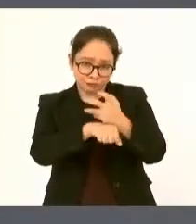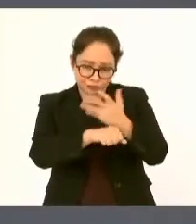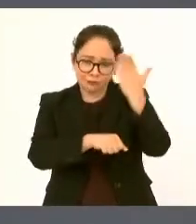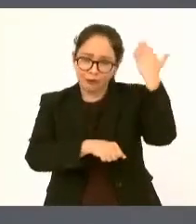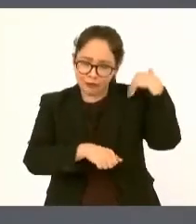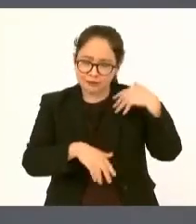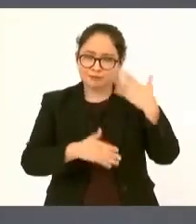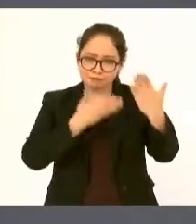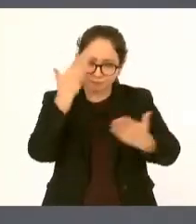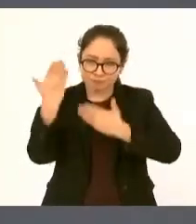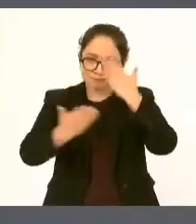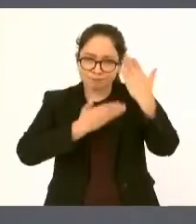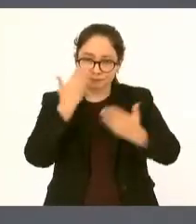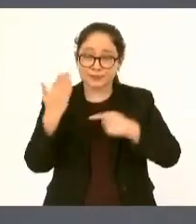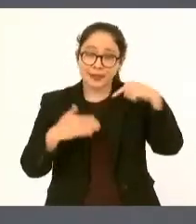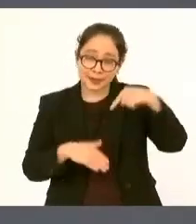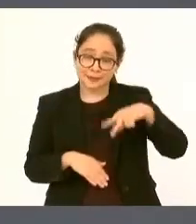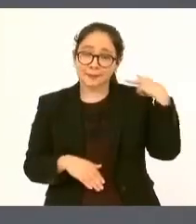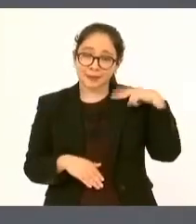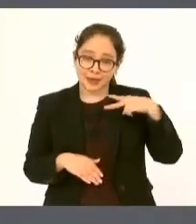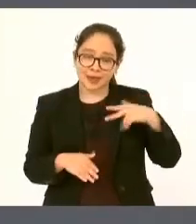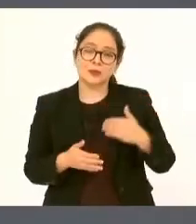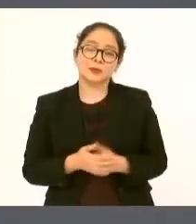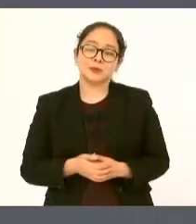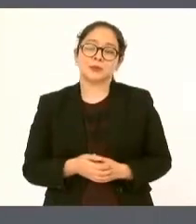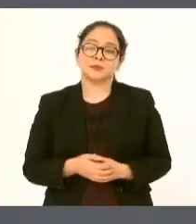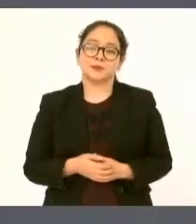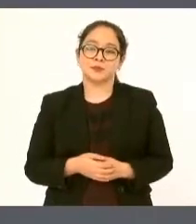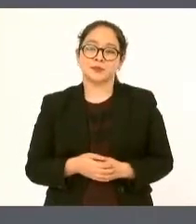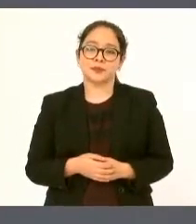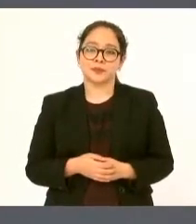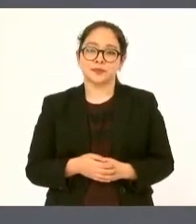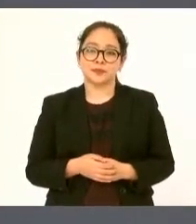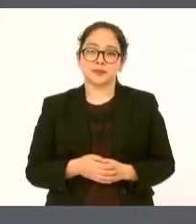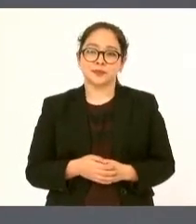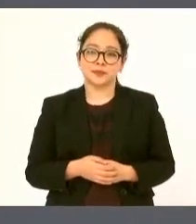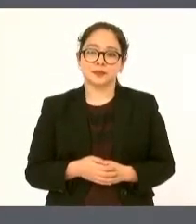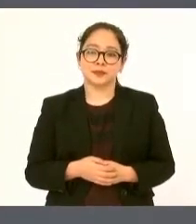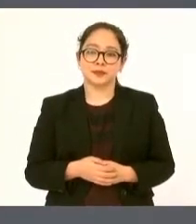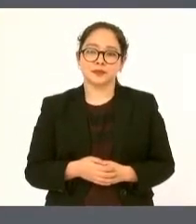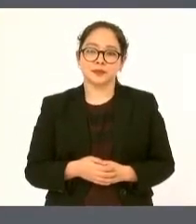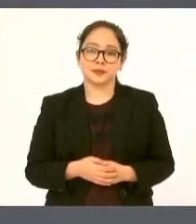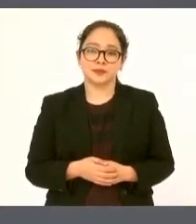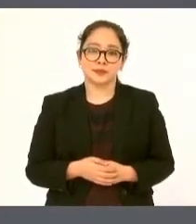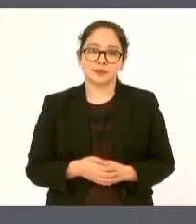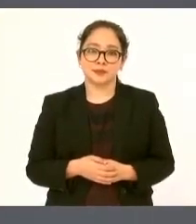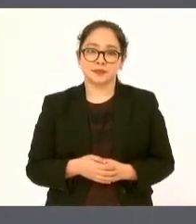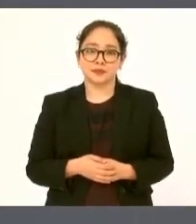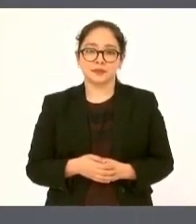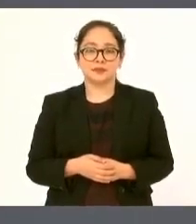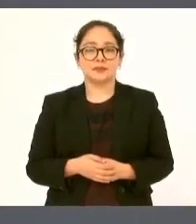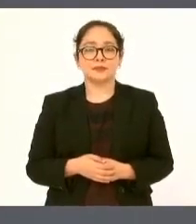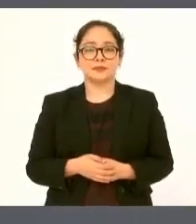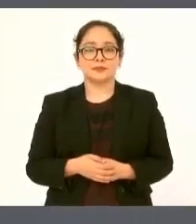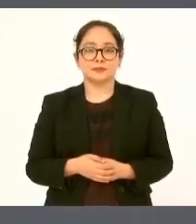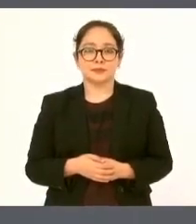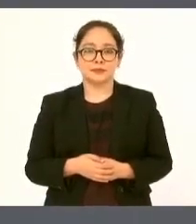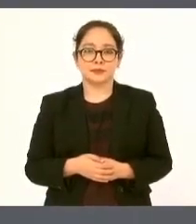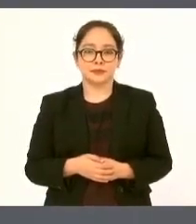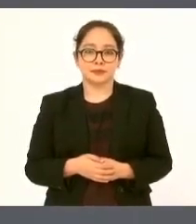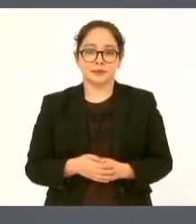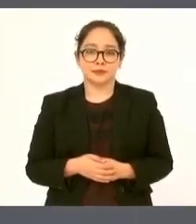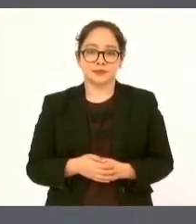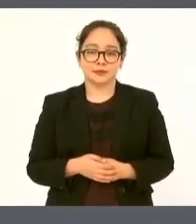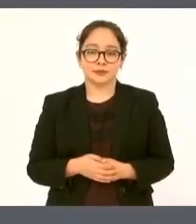en veracruz puerto y tengo familiares y tengo